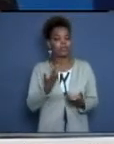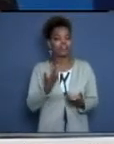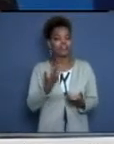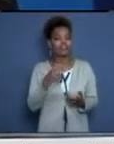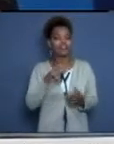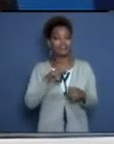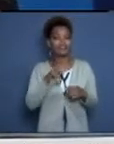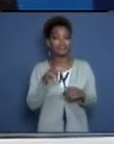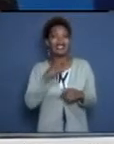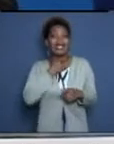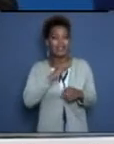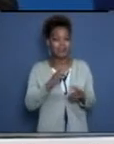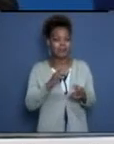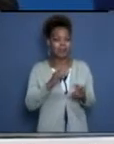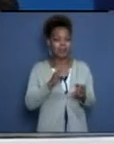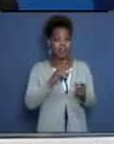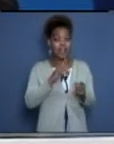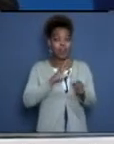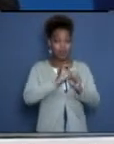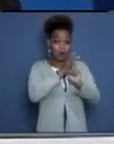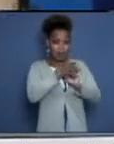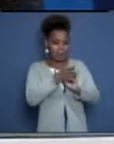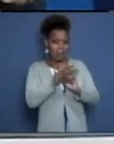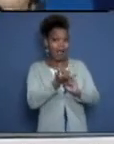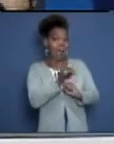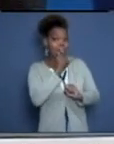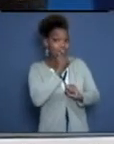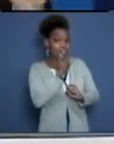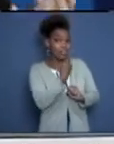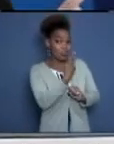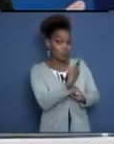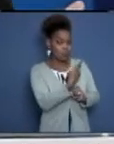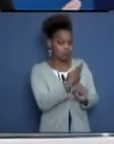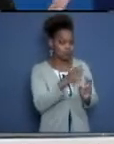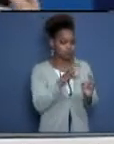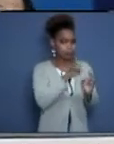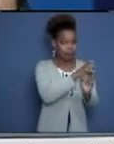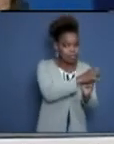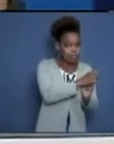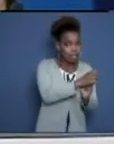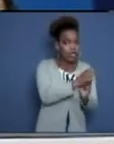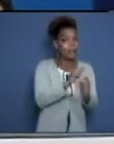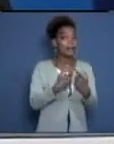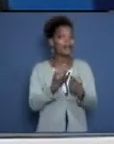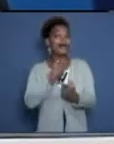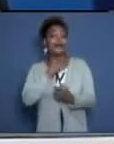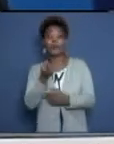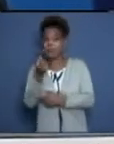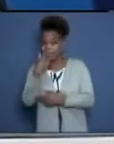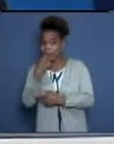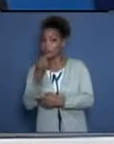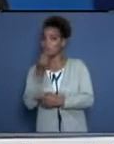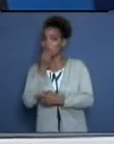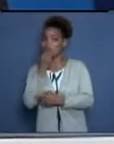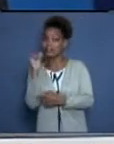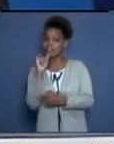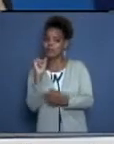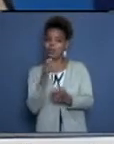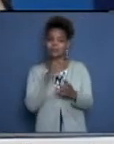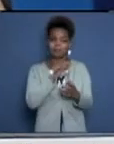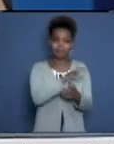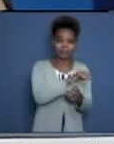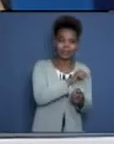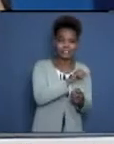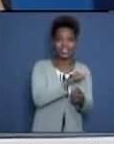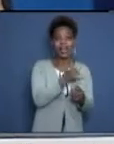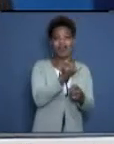suelen causar, tienen que tener efectos nocivos sobre el riñón y sobre el hígado. Por lo tanto, si utilizamos indiscriminadamente antibióticos,